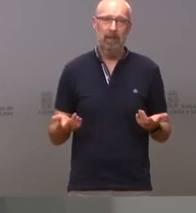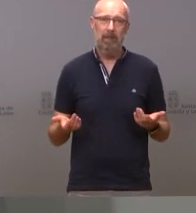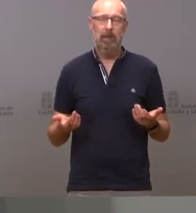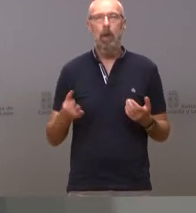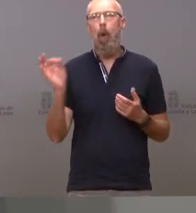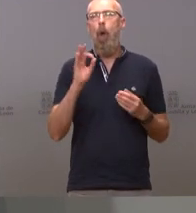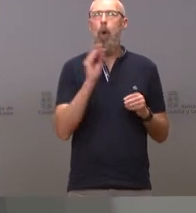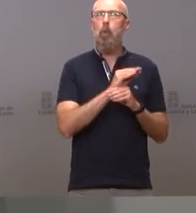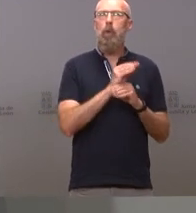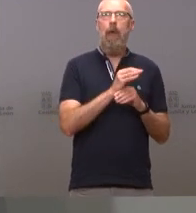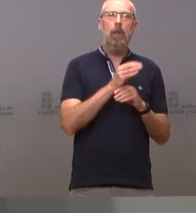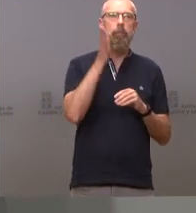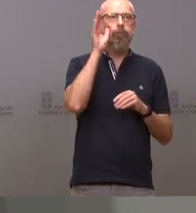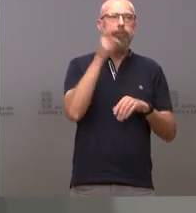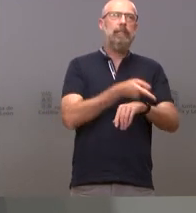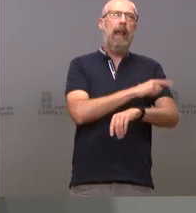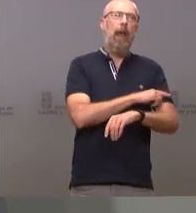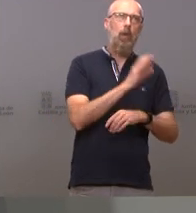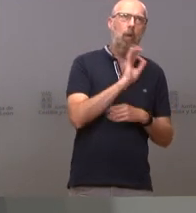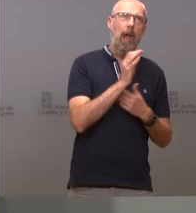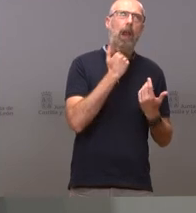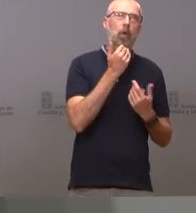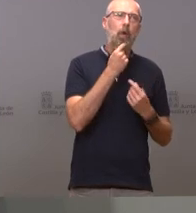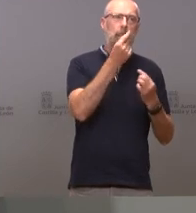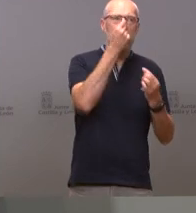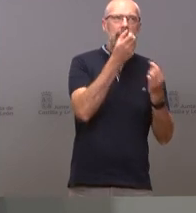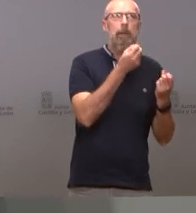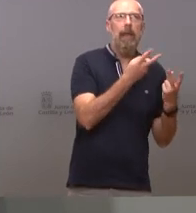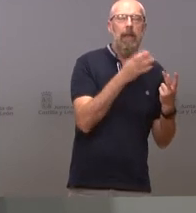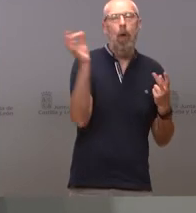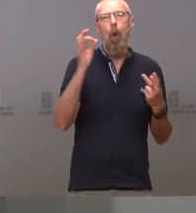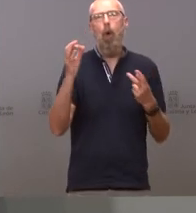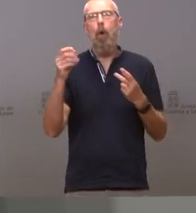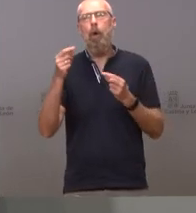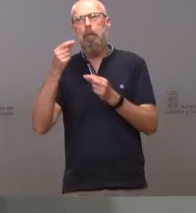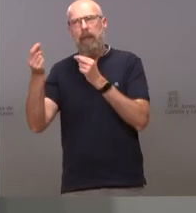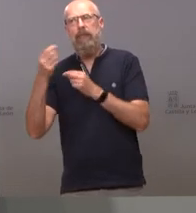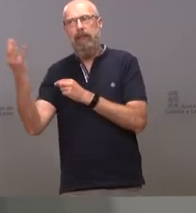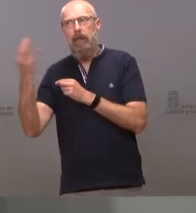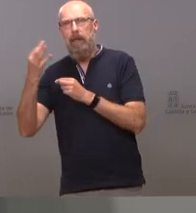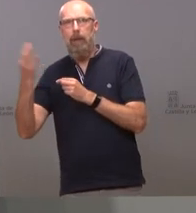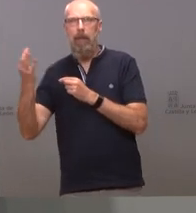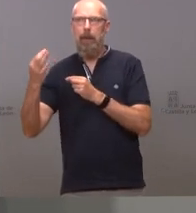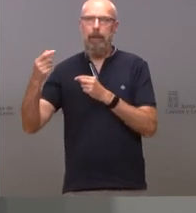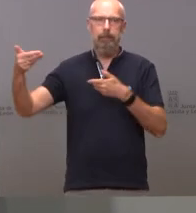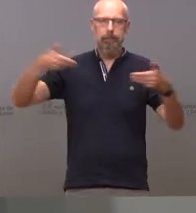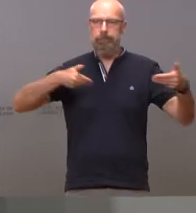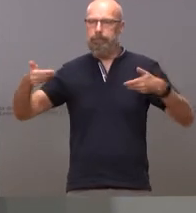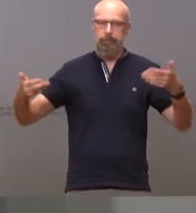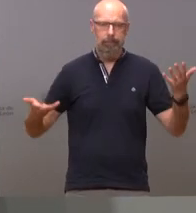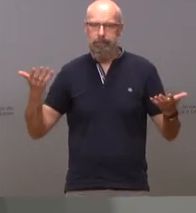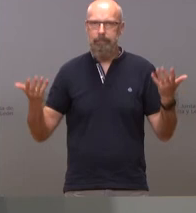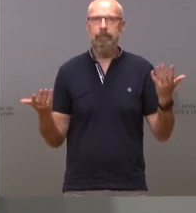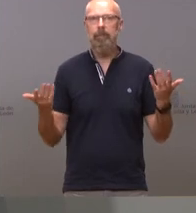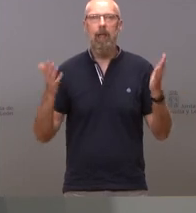de Dios muy cautelosa que toma medidas y luego no pasa nada o somos unos irresponsables porque no hemos tomado